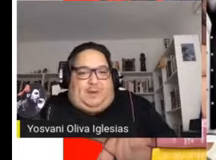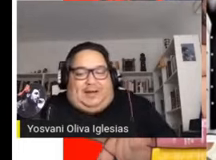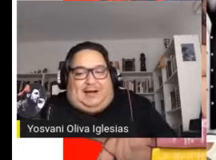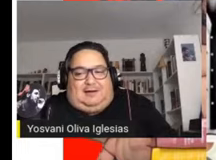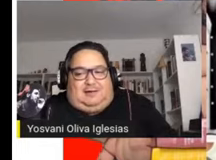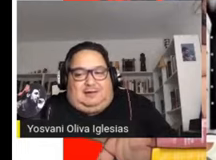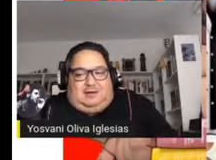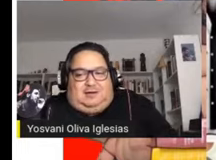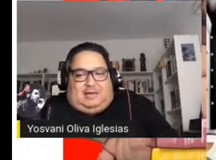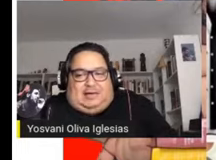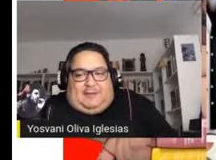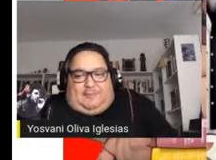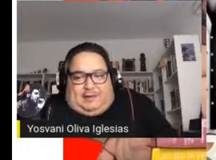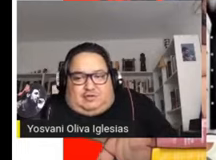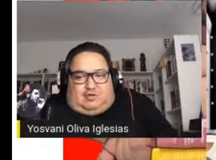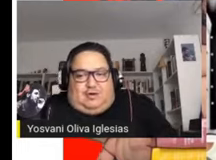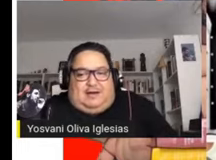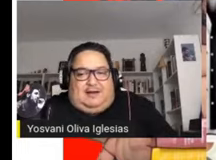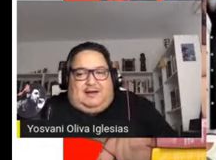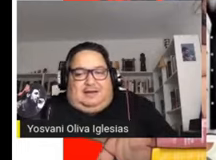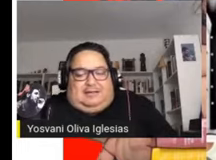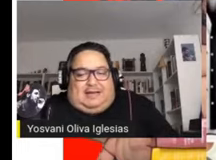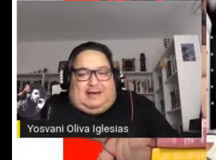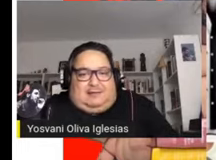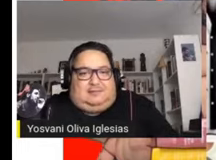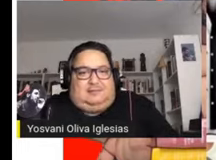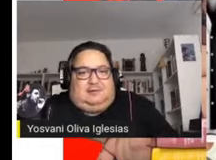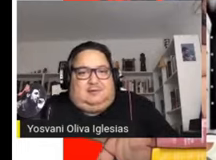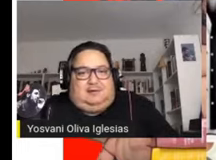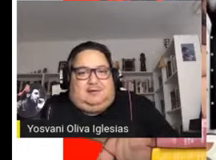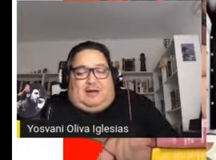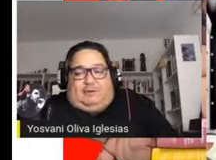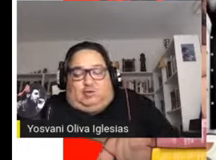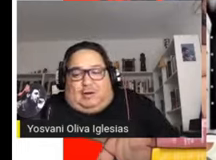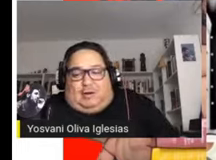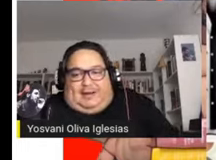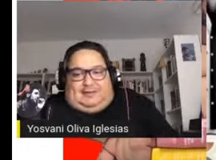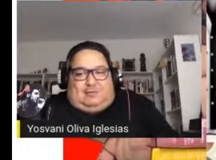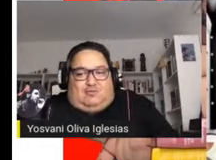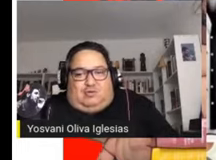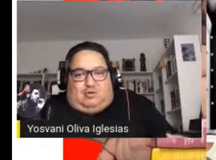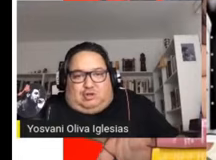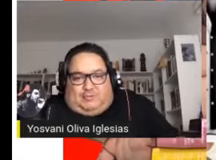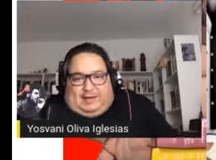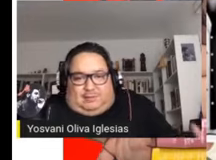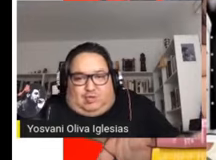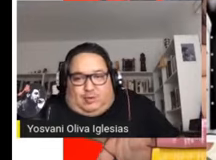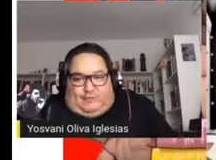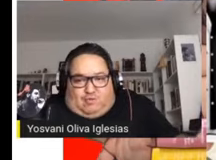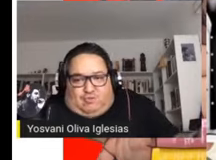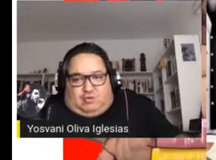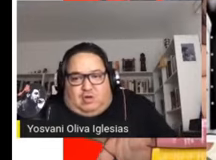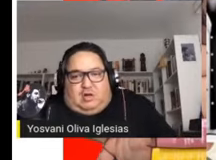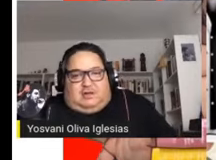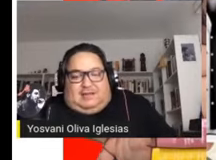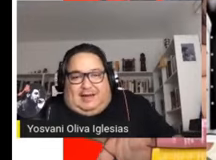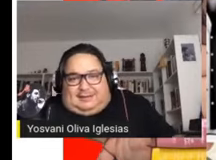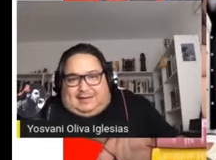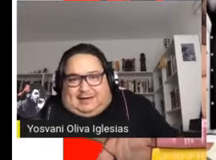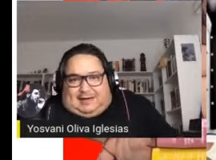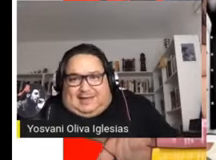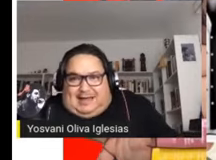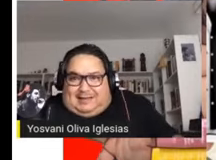no espera que las personas tengan habitualmente un conocimiento profundo